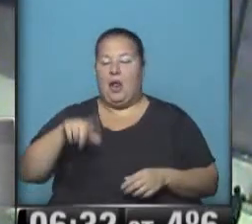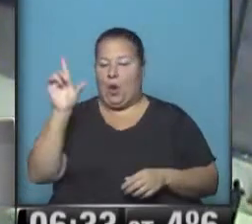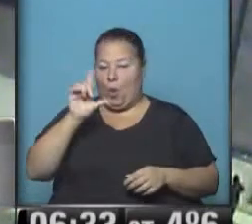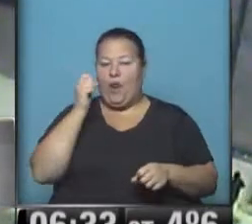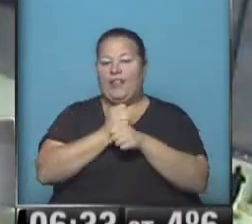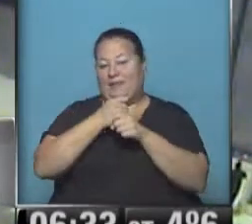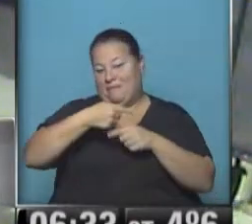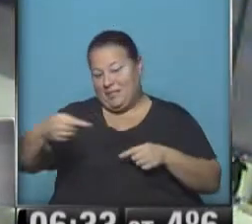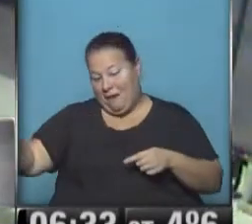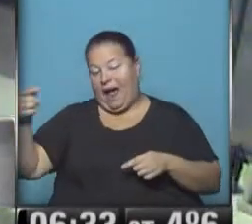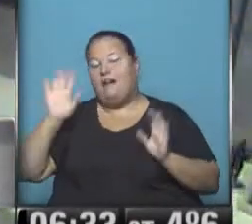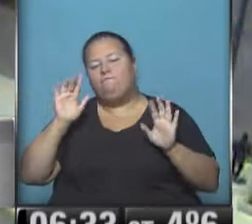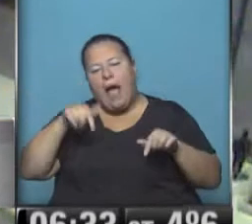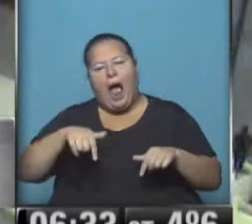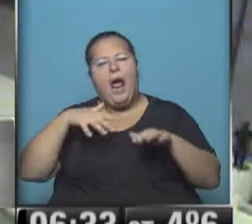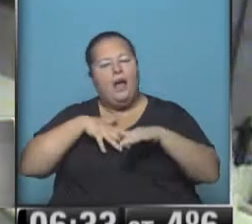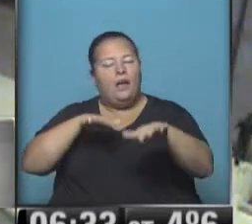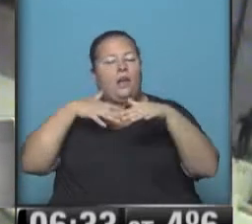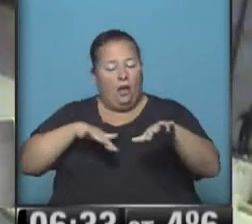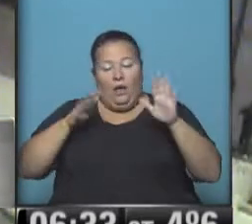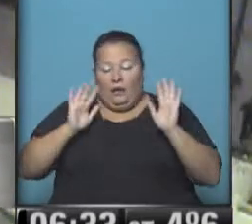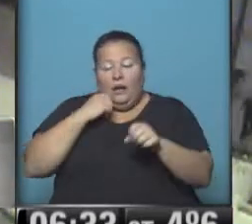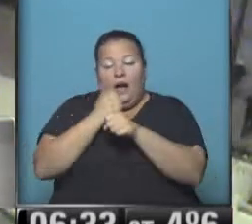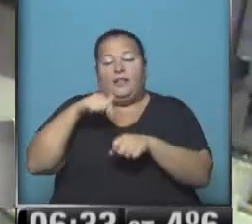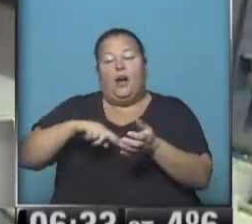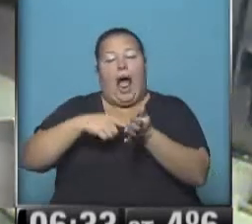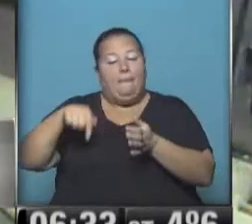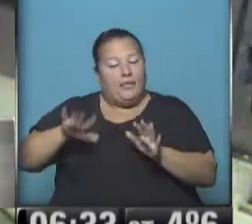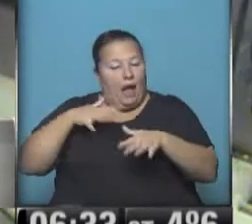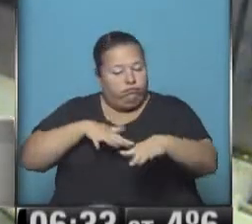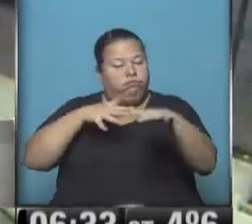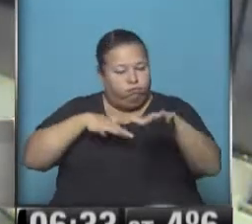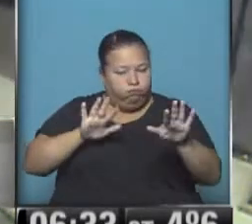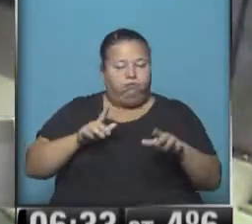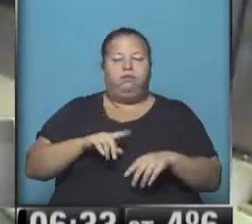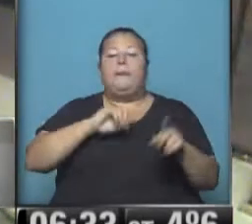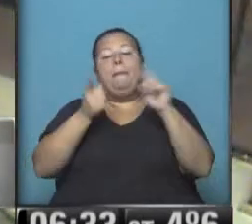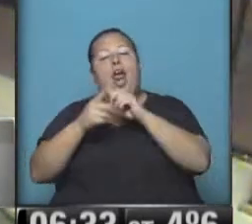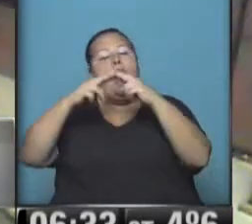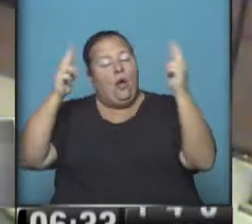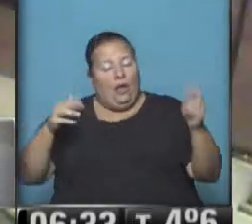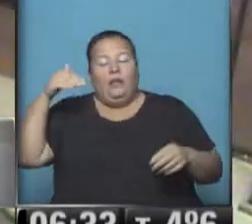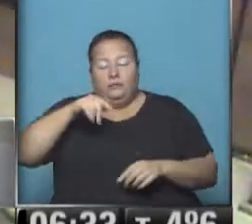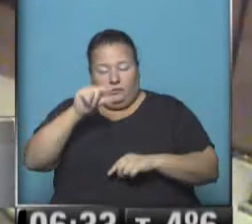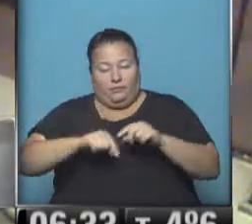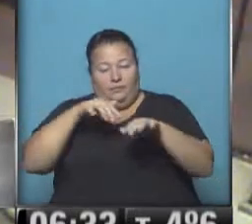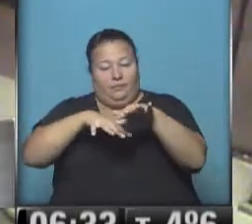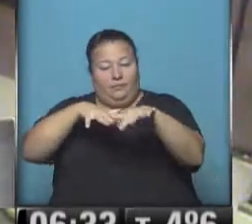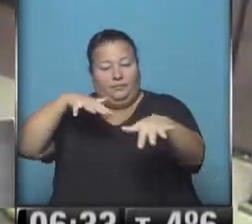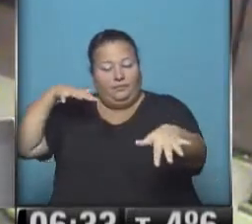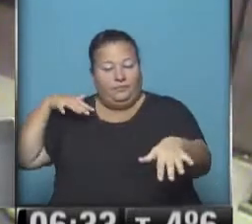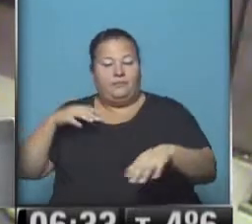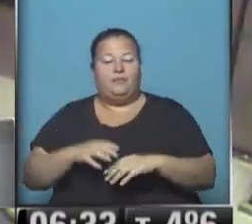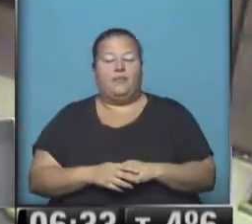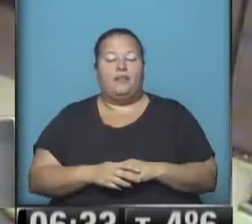laboral. Por ahora, con marcha fluida, por lo menos en la ciudad de Buenos Aires. No así en los ingresos que lentamente comienzan a